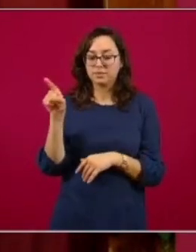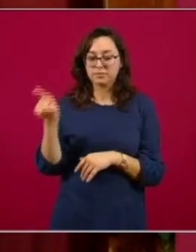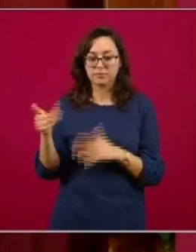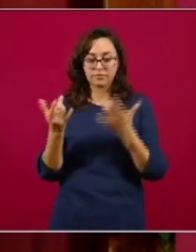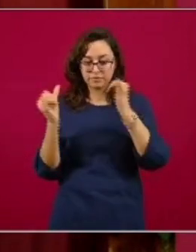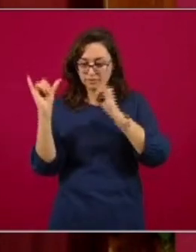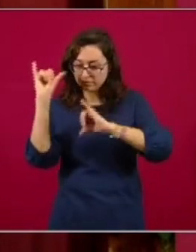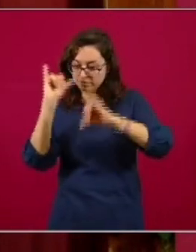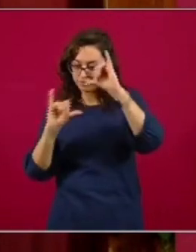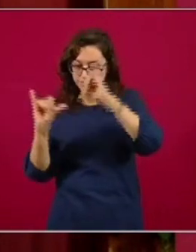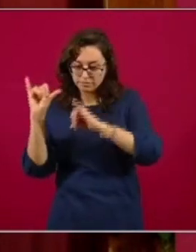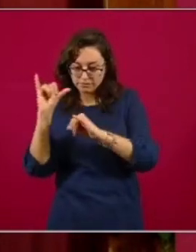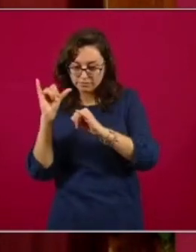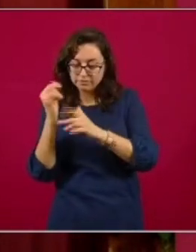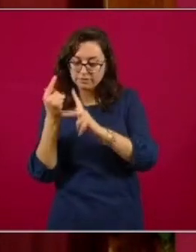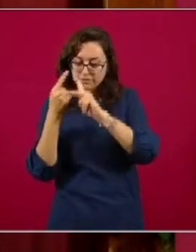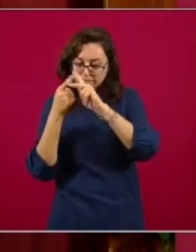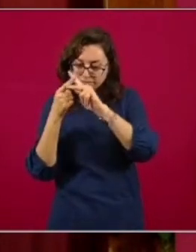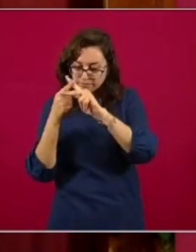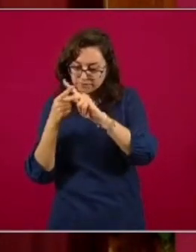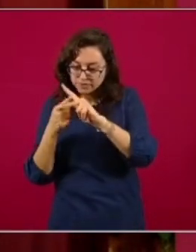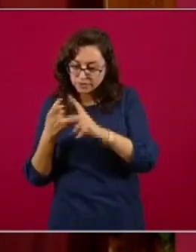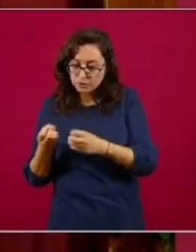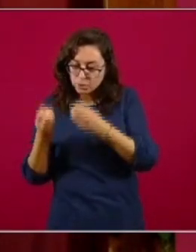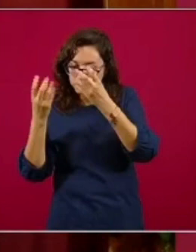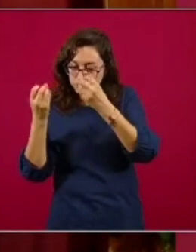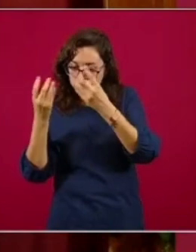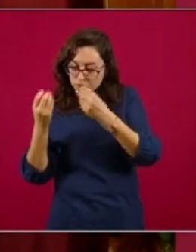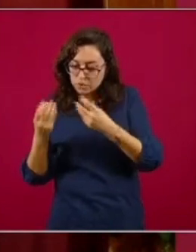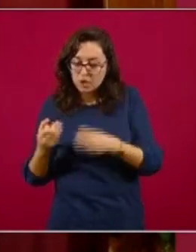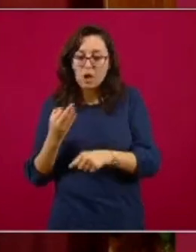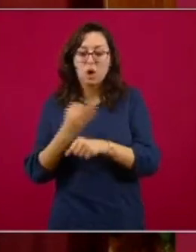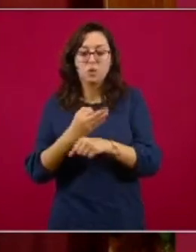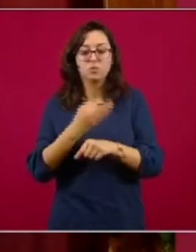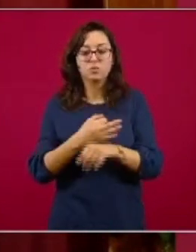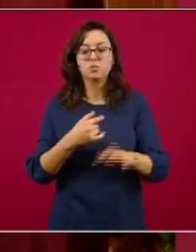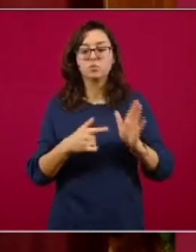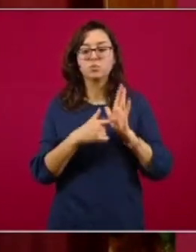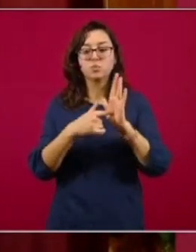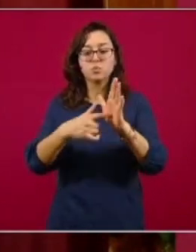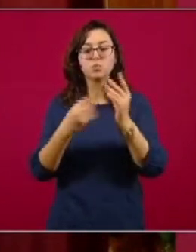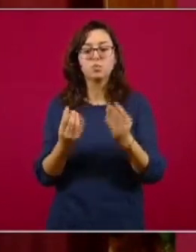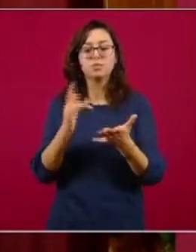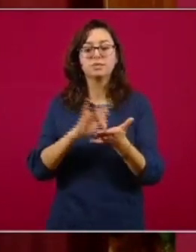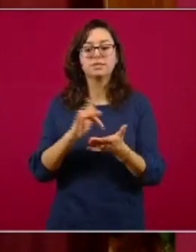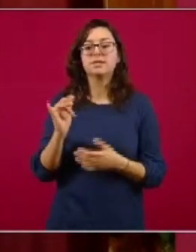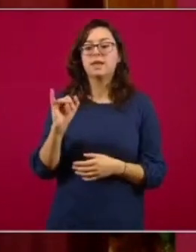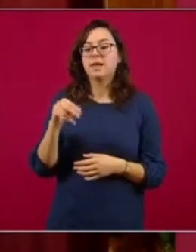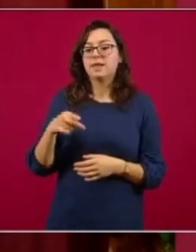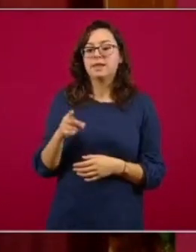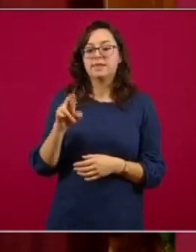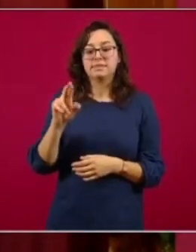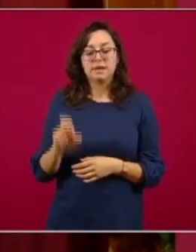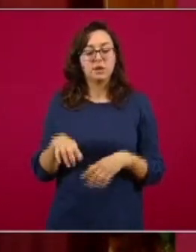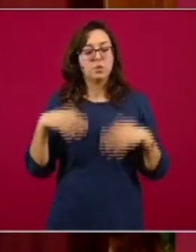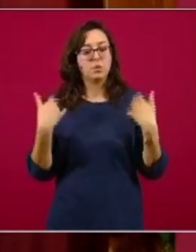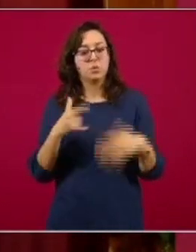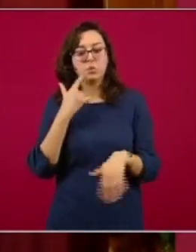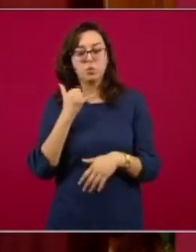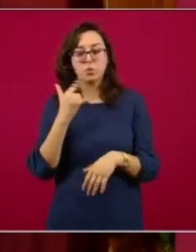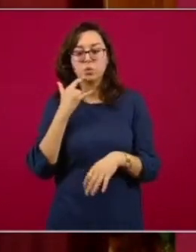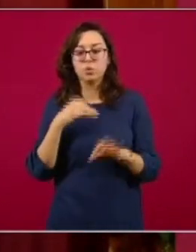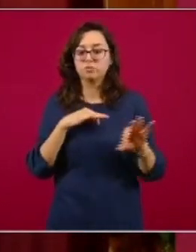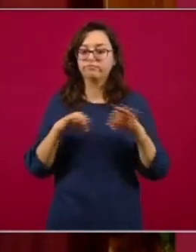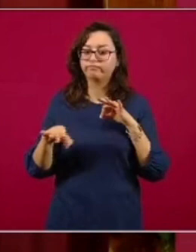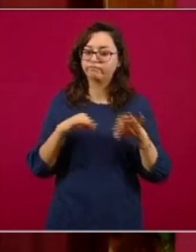hizo la determinación de los anticuerpos que vamos a presentar. Muchas gracias al INDRE, que también trabajó día y noche para